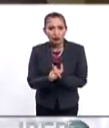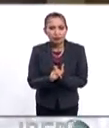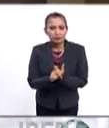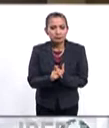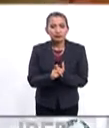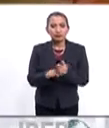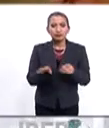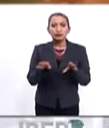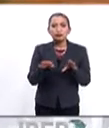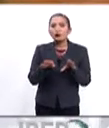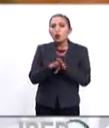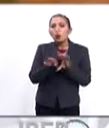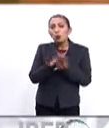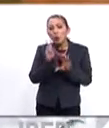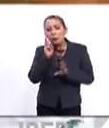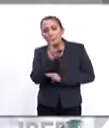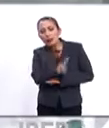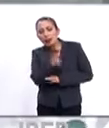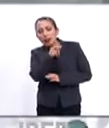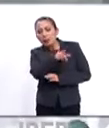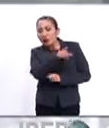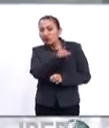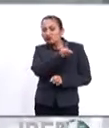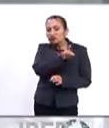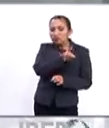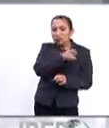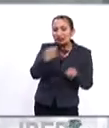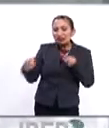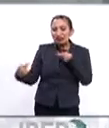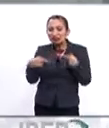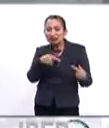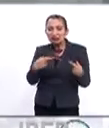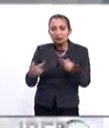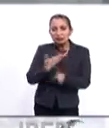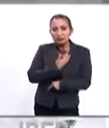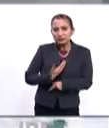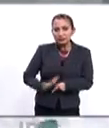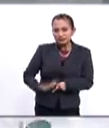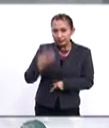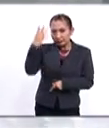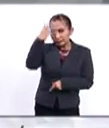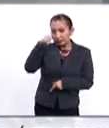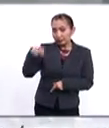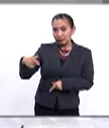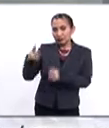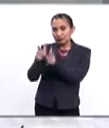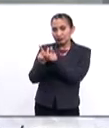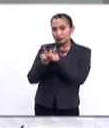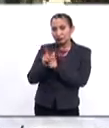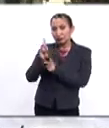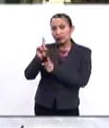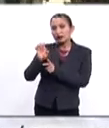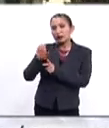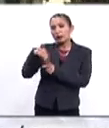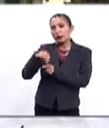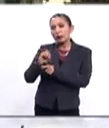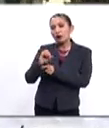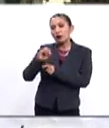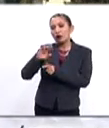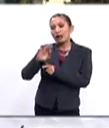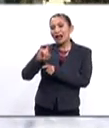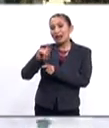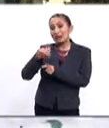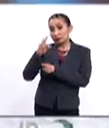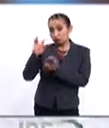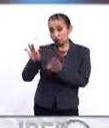entender el juego de vencidas entre el presidente Donald Trump y, por supuesto, los demócratas, pero ya en la